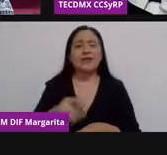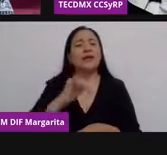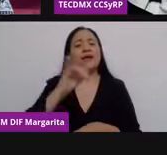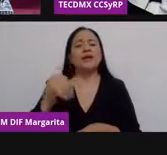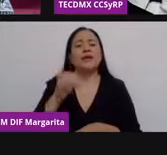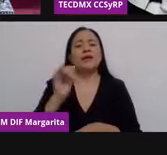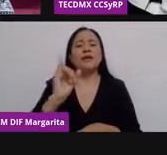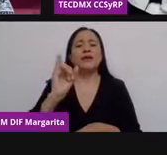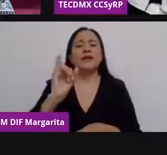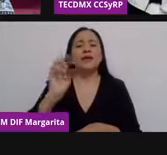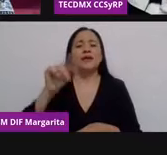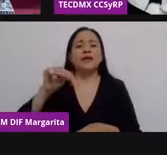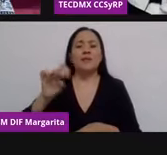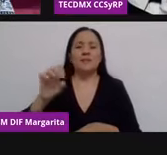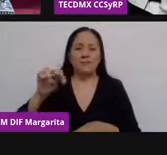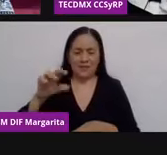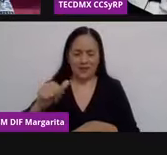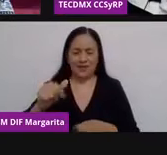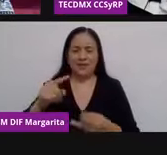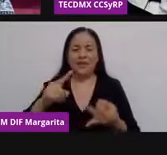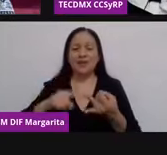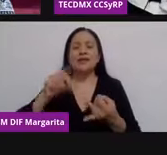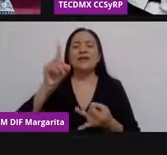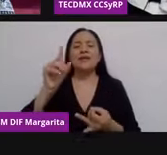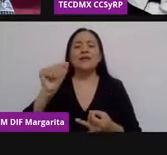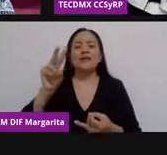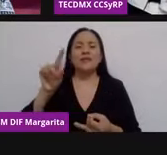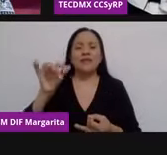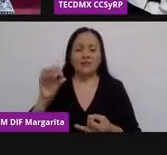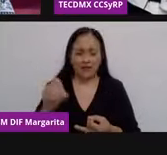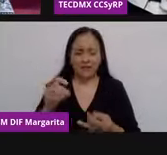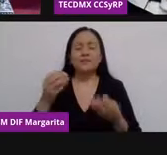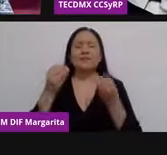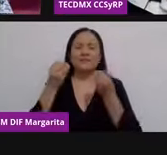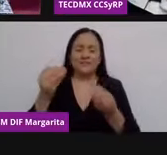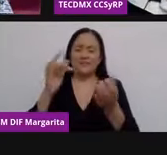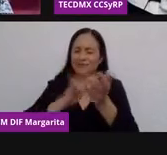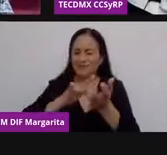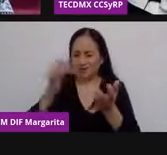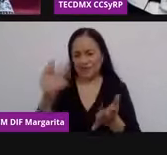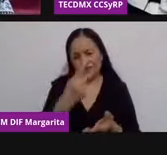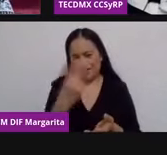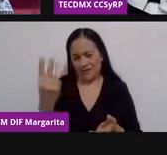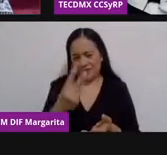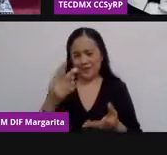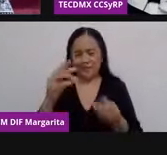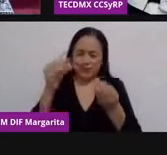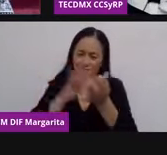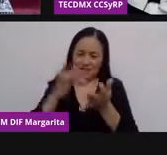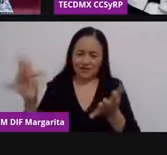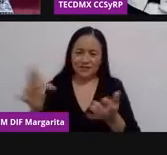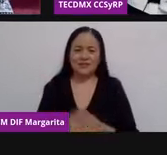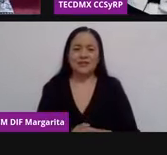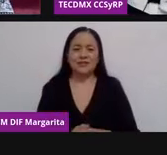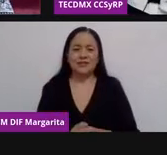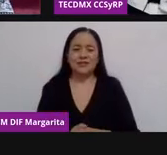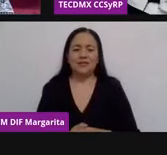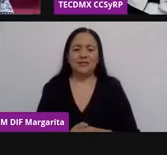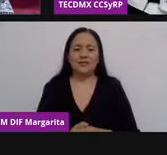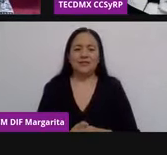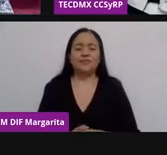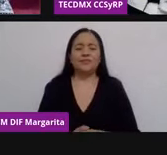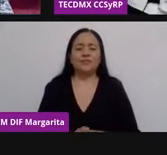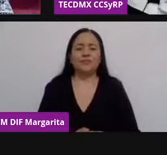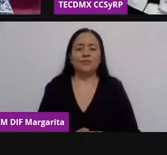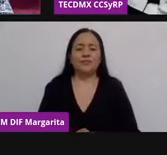para ayudarnos a que esta transmisión se lleve a cabo. Muchísimas gracias, David. Muchísimas gracias, Jimenita. Los bajo para que sigamos